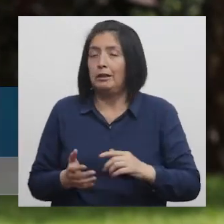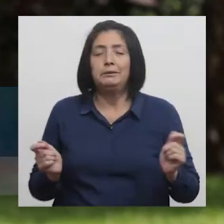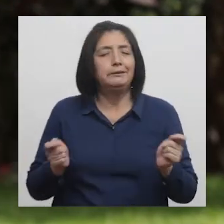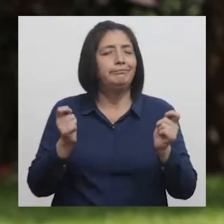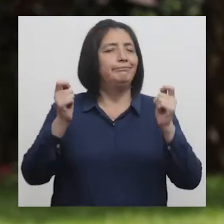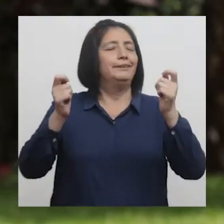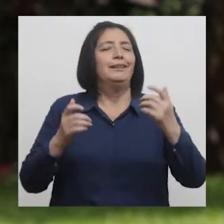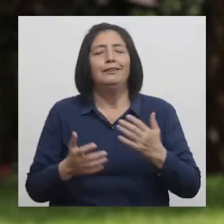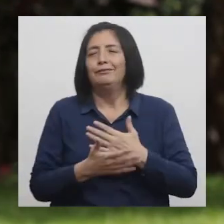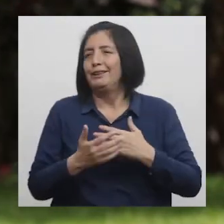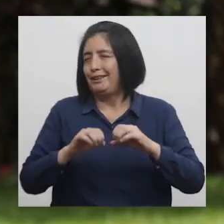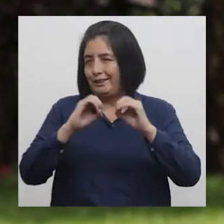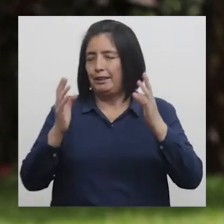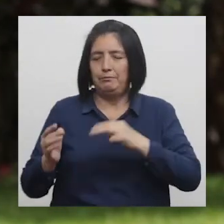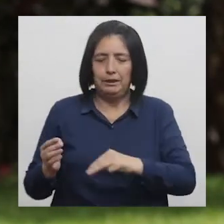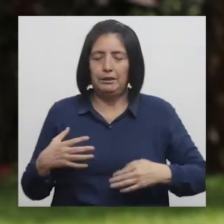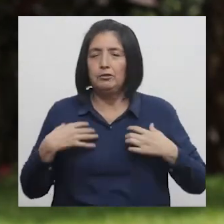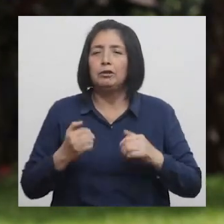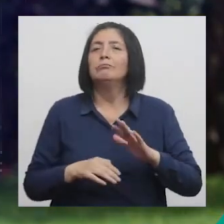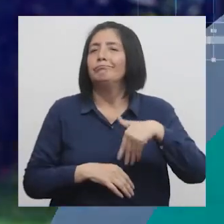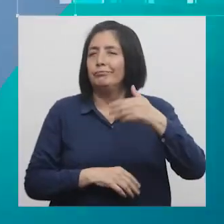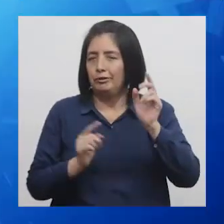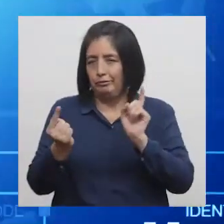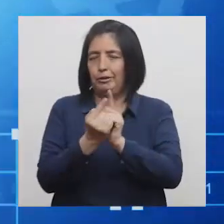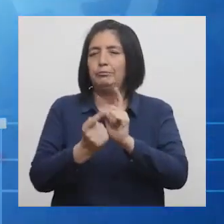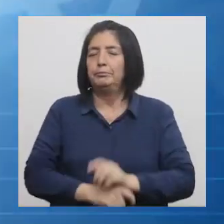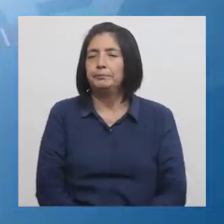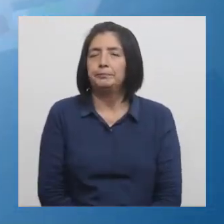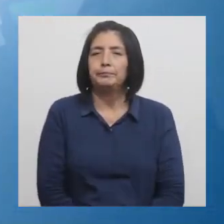feliz día Ministerio de Salud Nos vemos la próxima semana